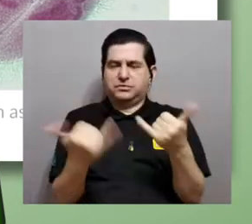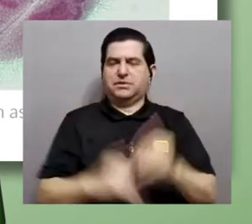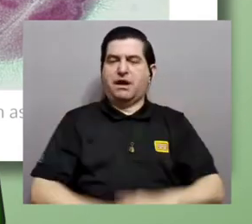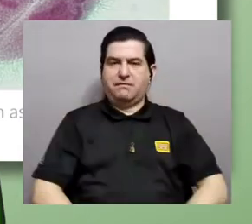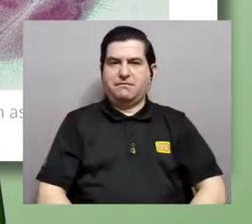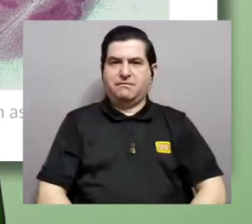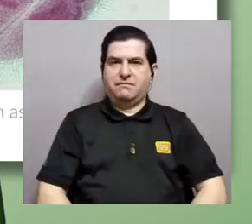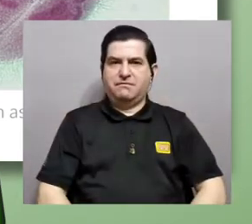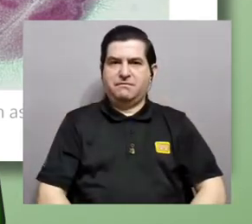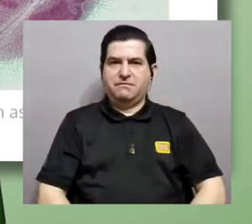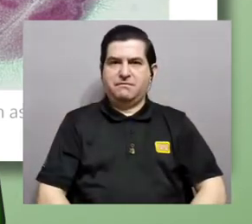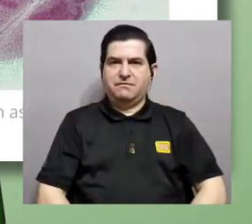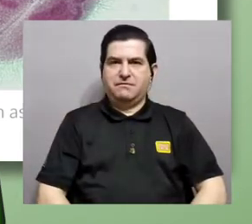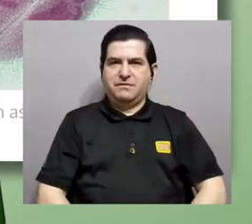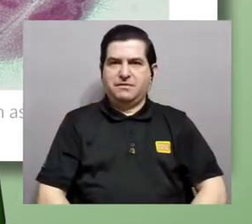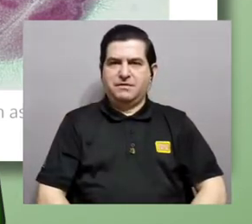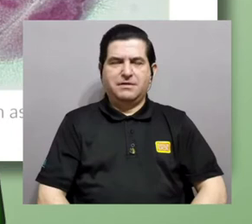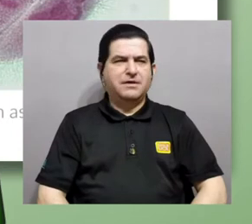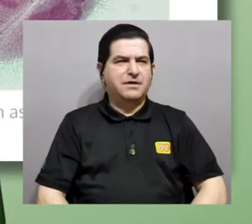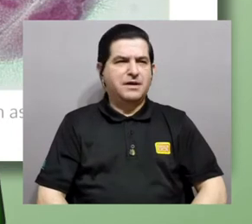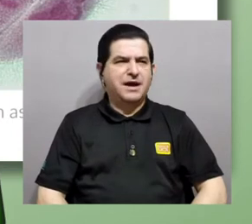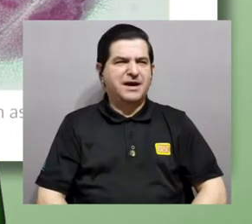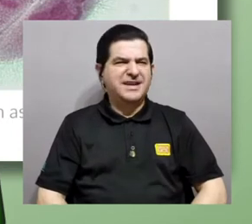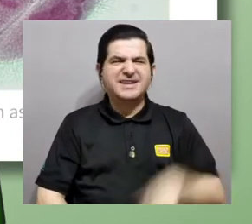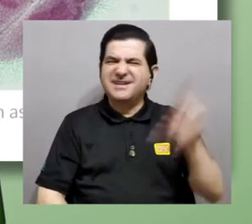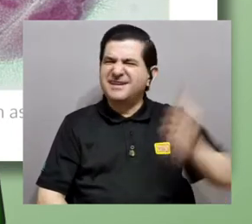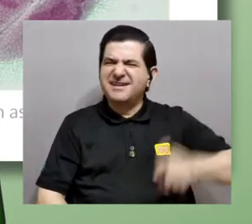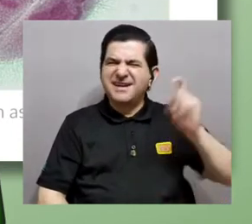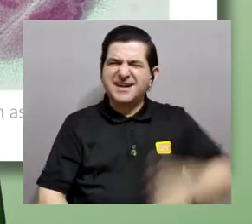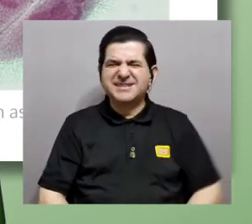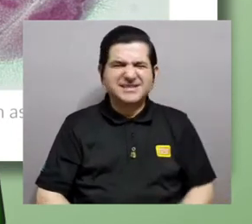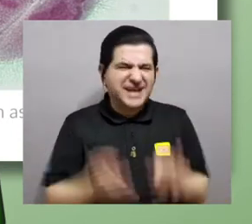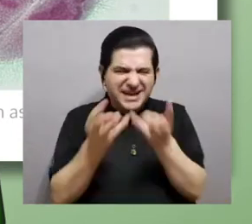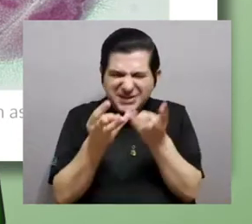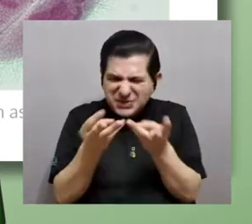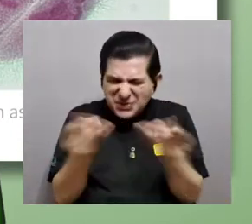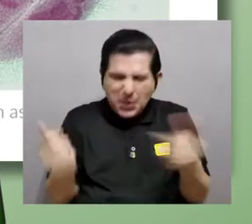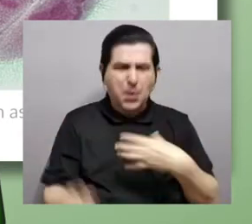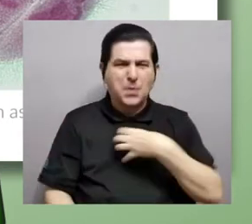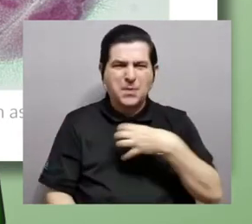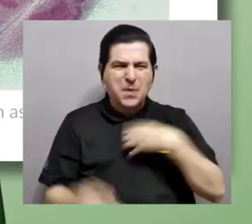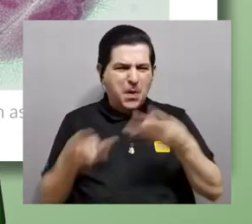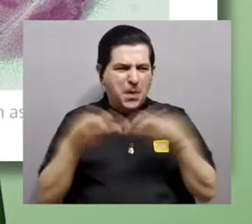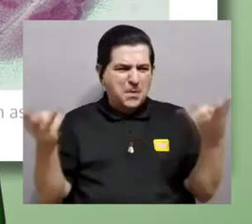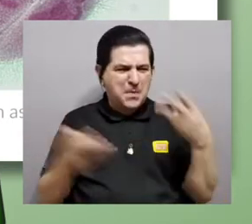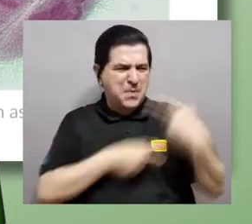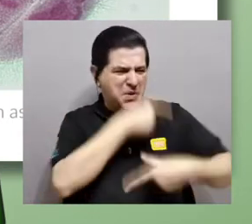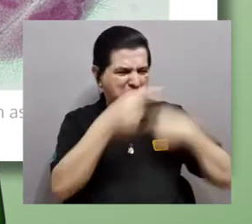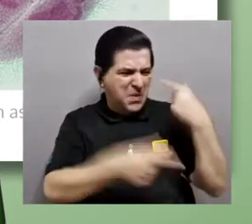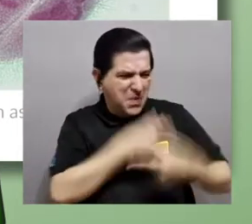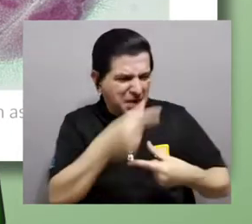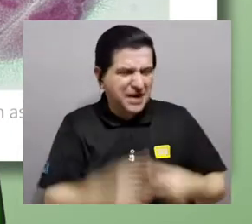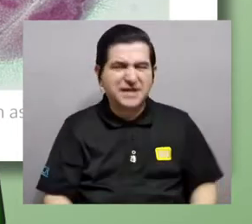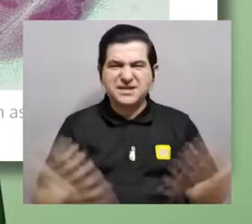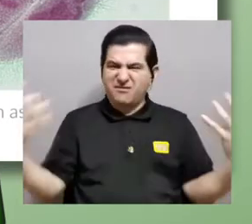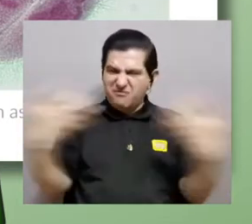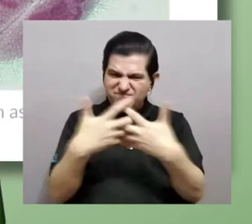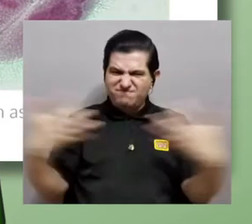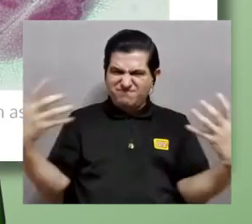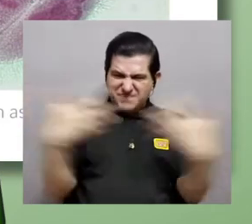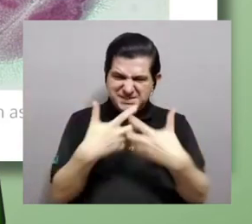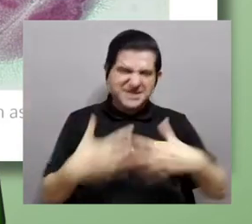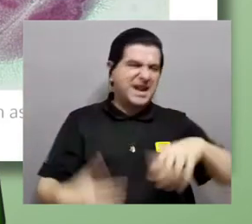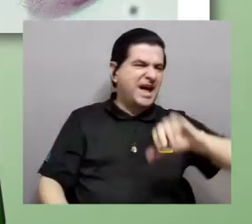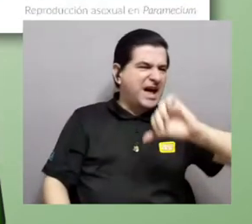pasar por la molestia de diluir mi propio material genético y combinarlo con el de